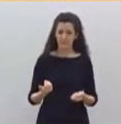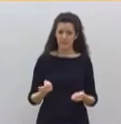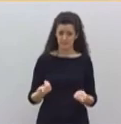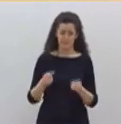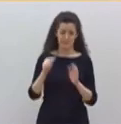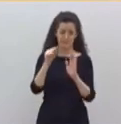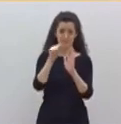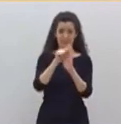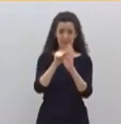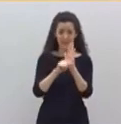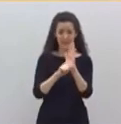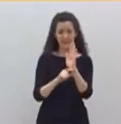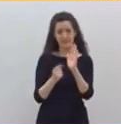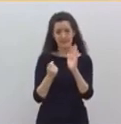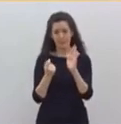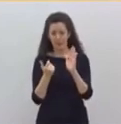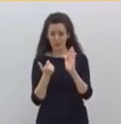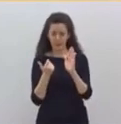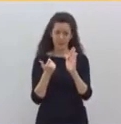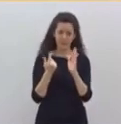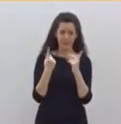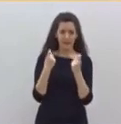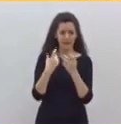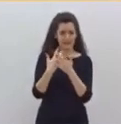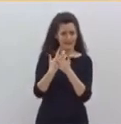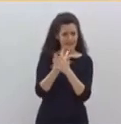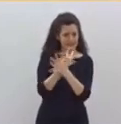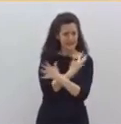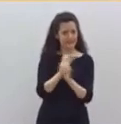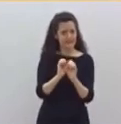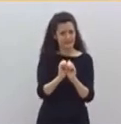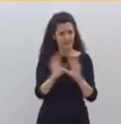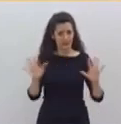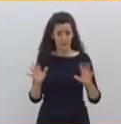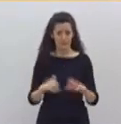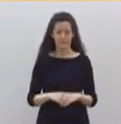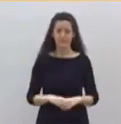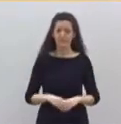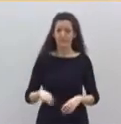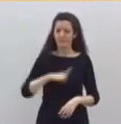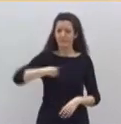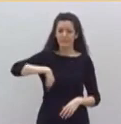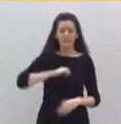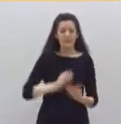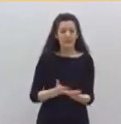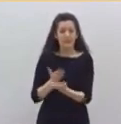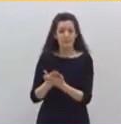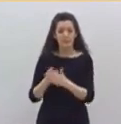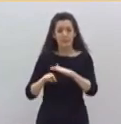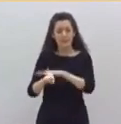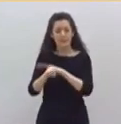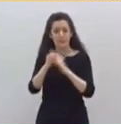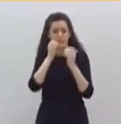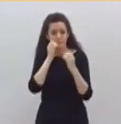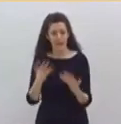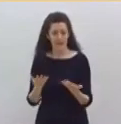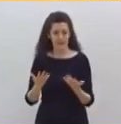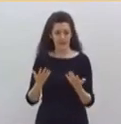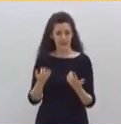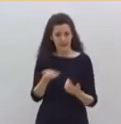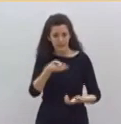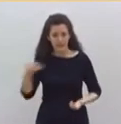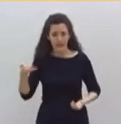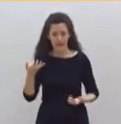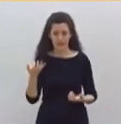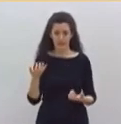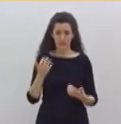inconcretas en el nuevo decreto. Solo le hemos pedido eficacia para gestionar, transparencia para rendir cuentas y humildad para pedir